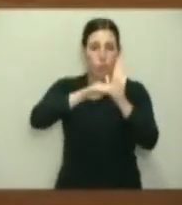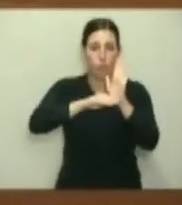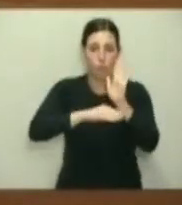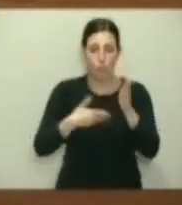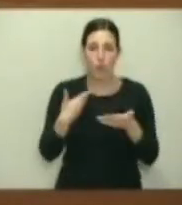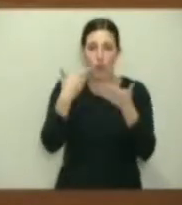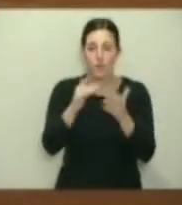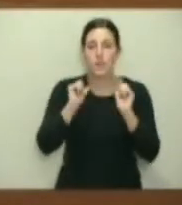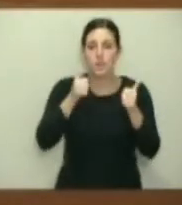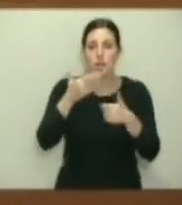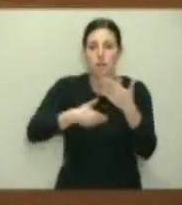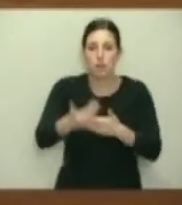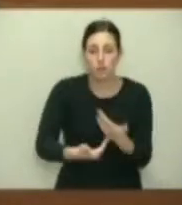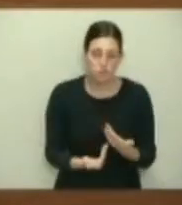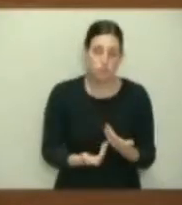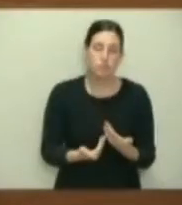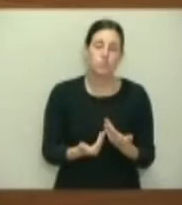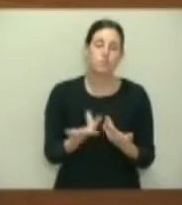marcha, otras no,